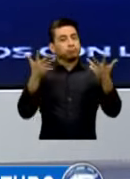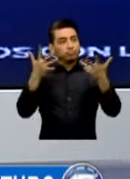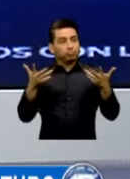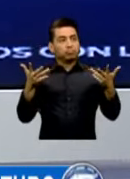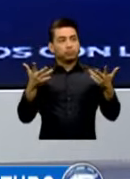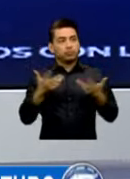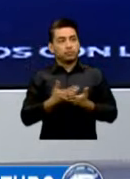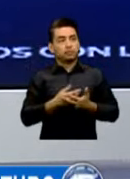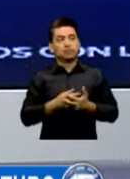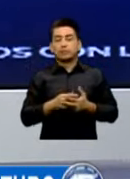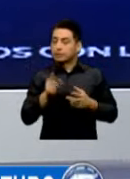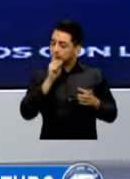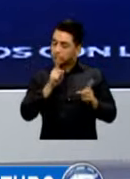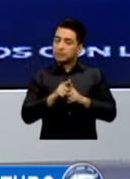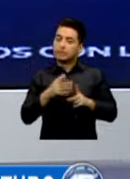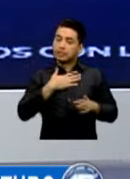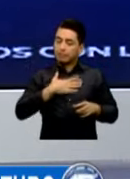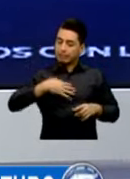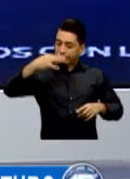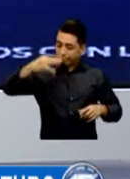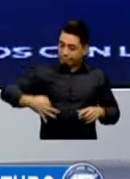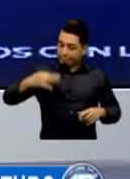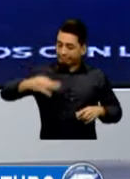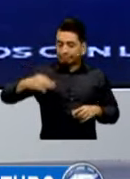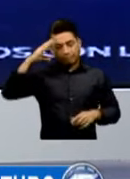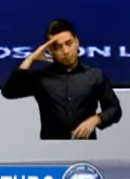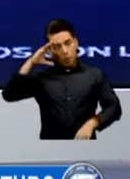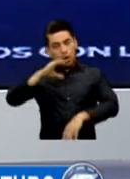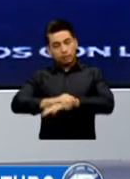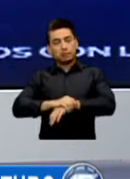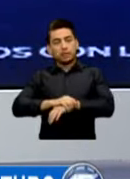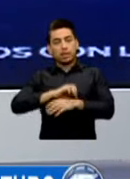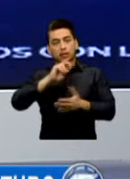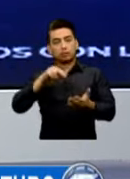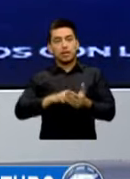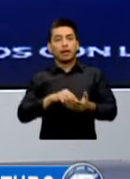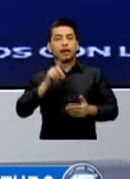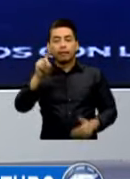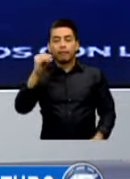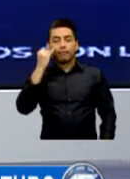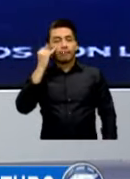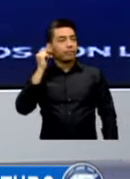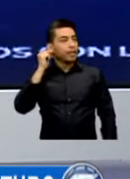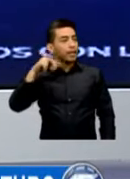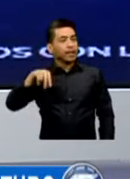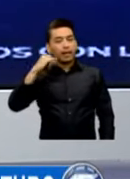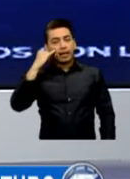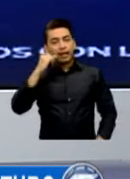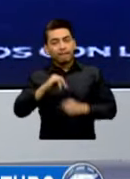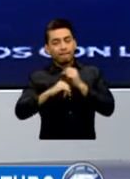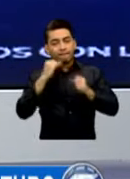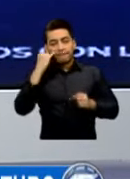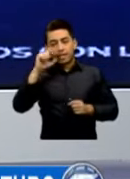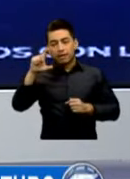Dignificación Policial Se Ha Respetado A Los Cuadros De Policía El